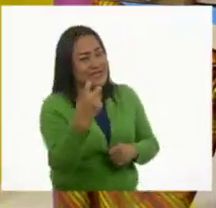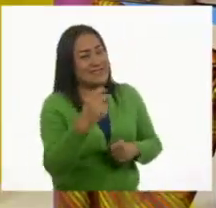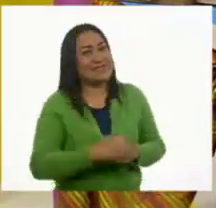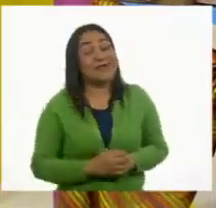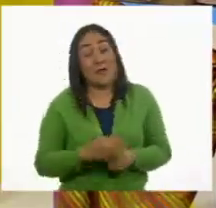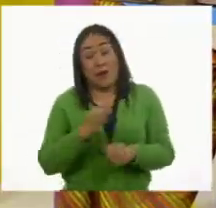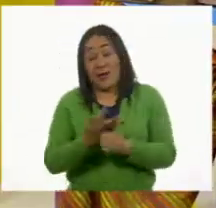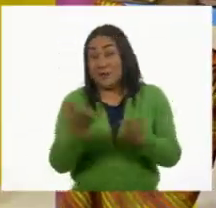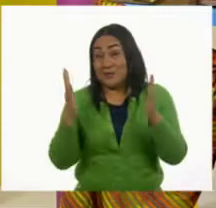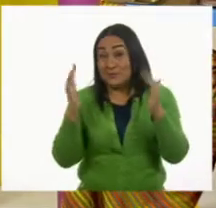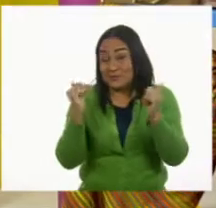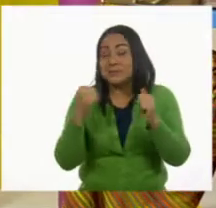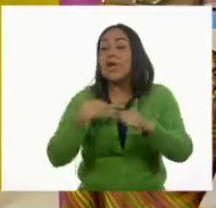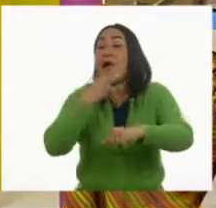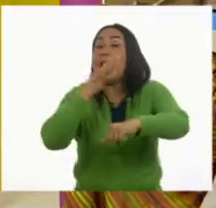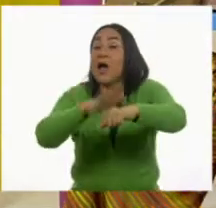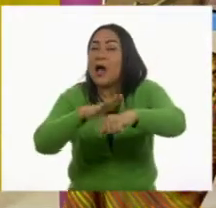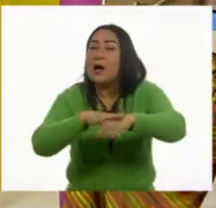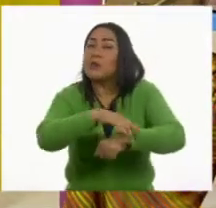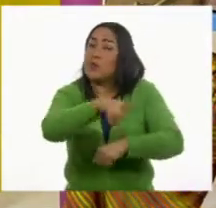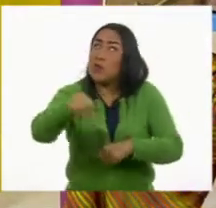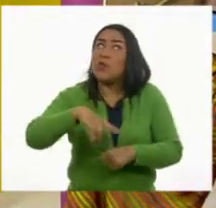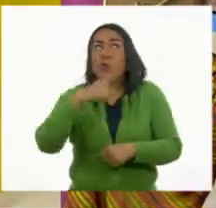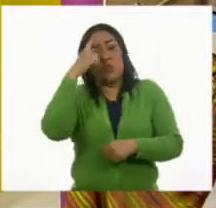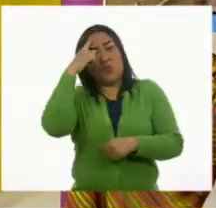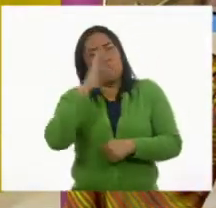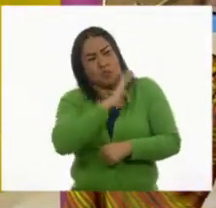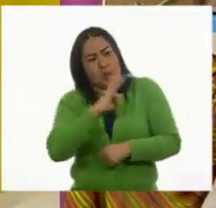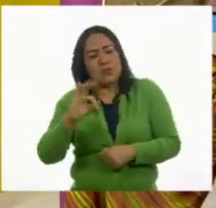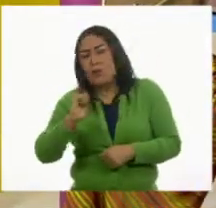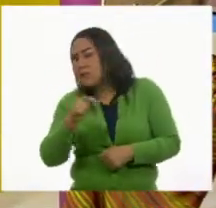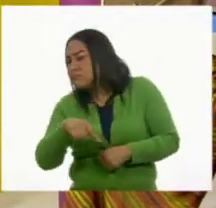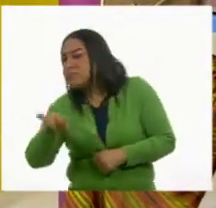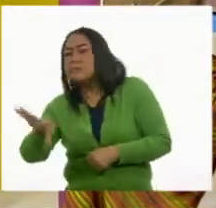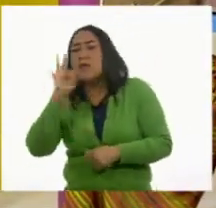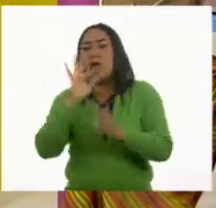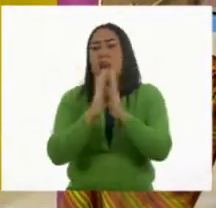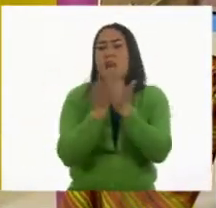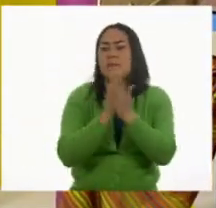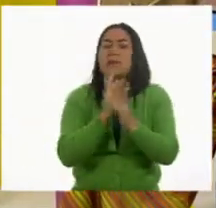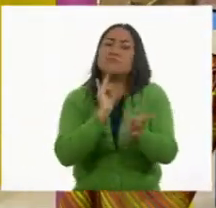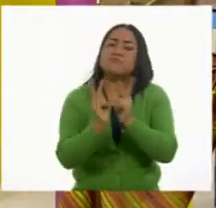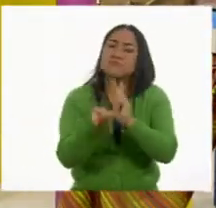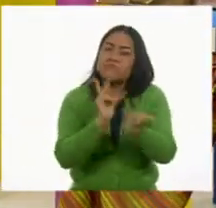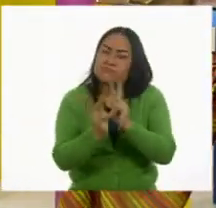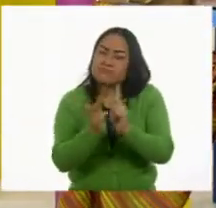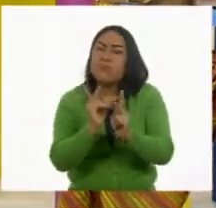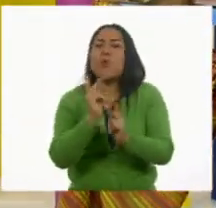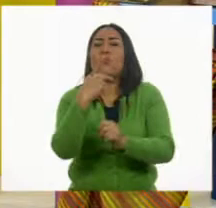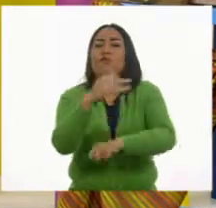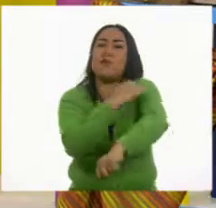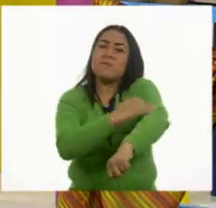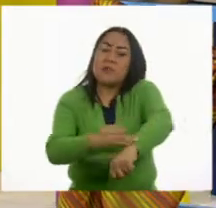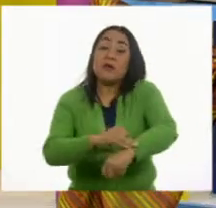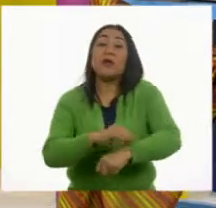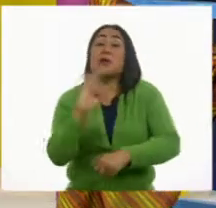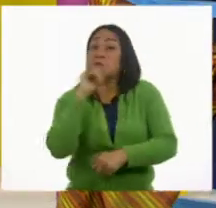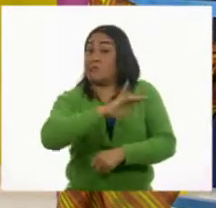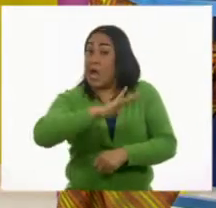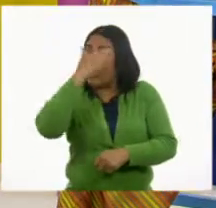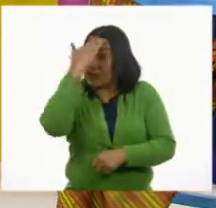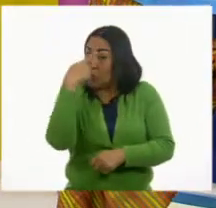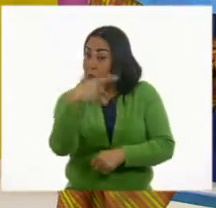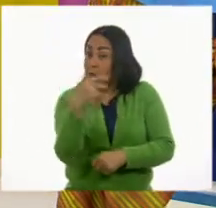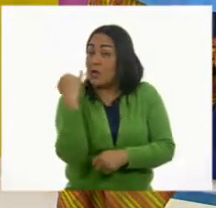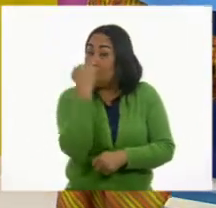para despedirnos te voy a recordar que si te es posible consulta otros libros y comenta el tema de hoy con tu familia. Si tienes la fortuna de hablar una